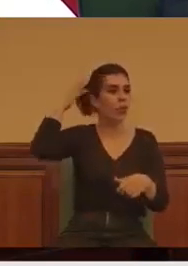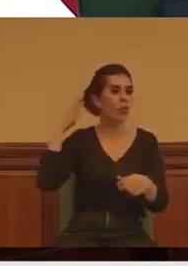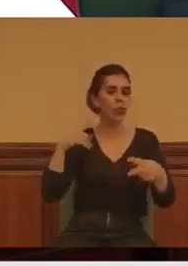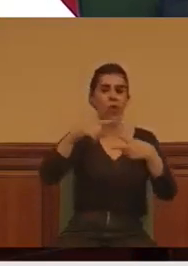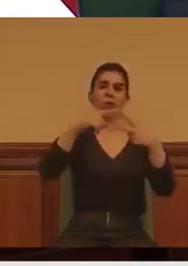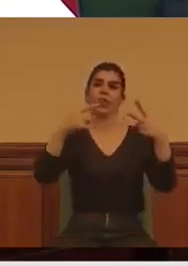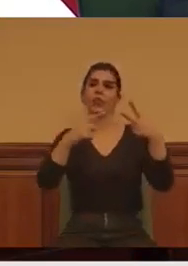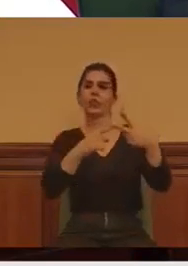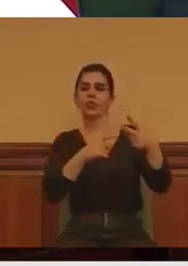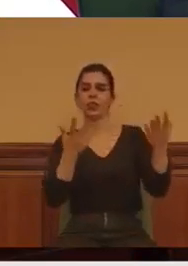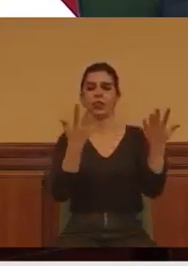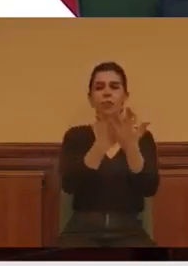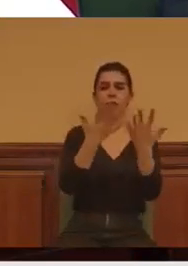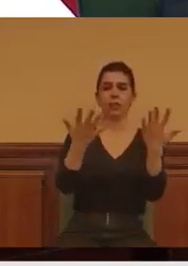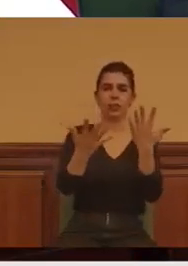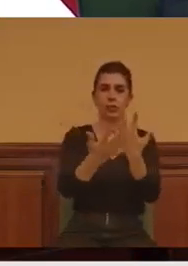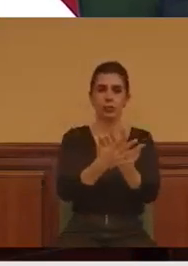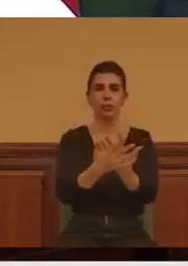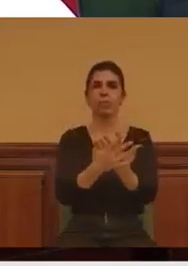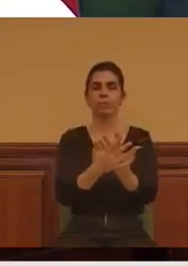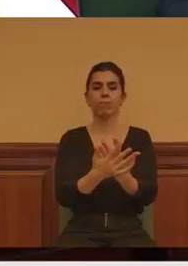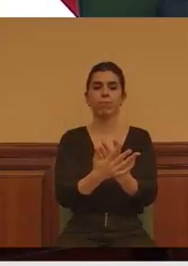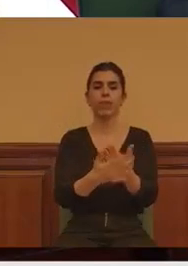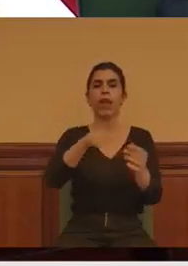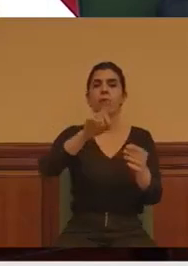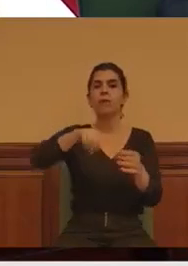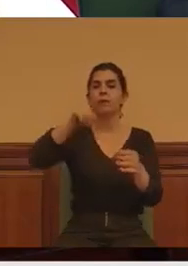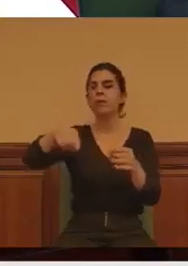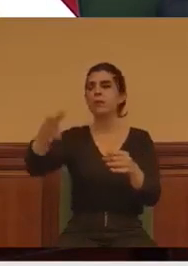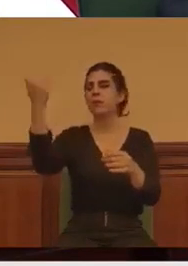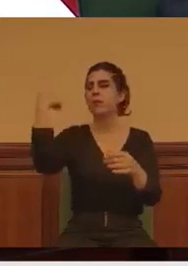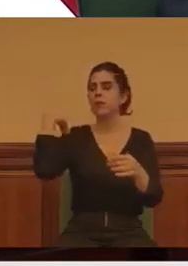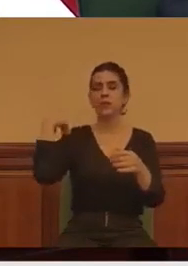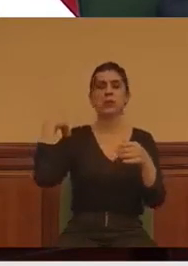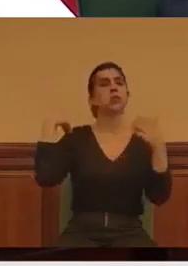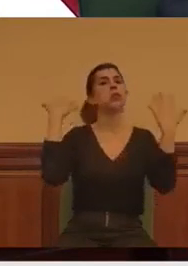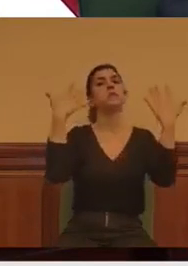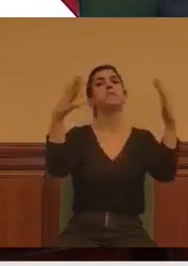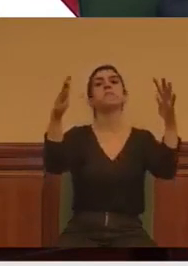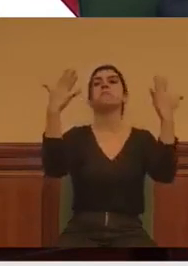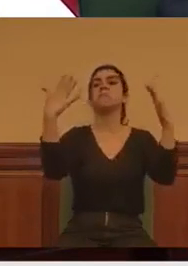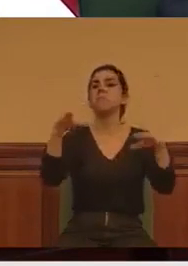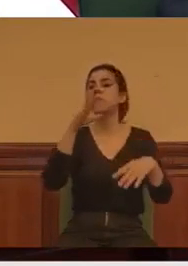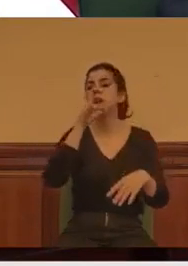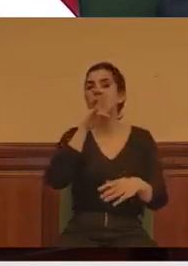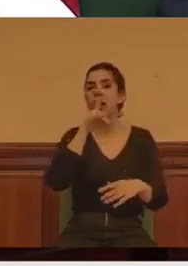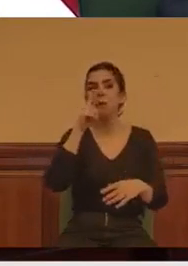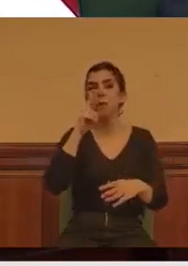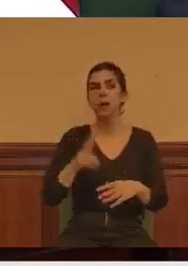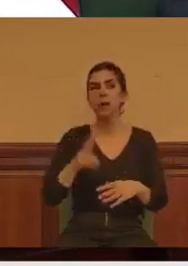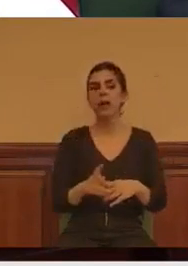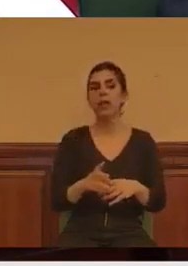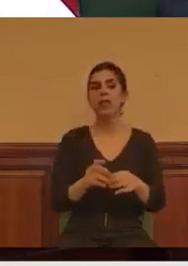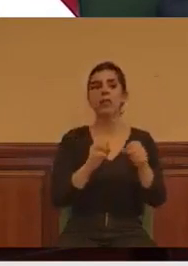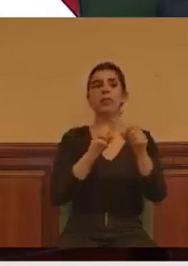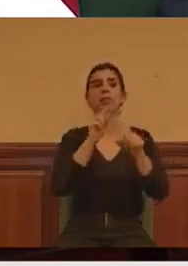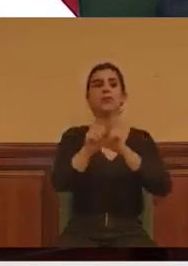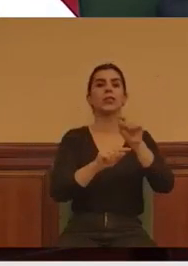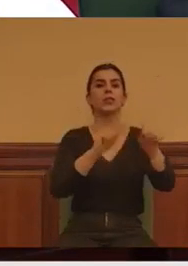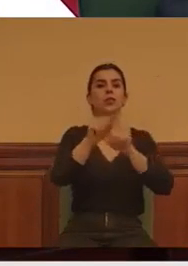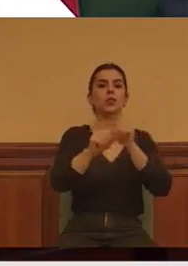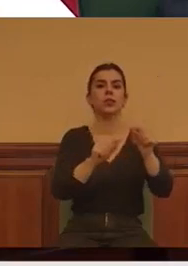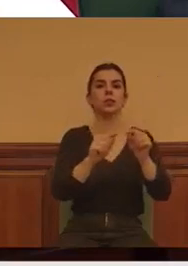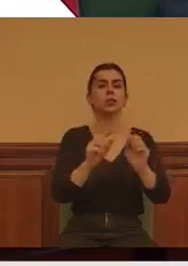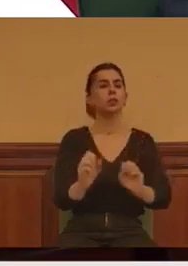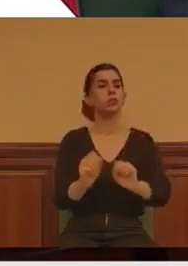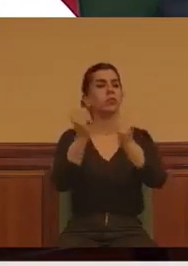a quienes aplaudimos durante meses y llevan ya un año en la primera línea de salvación frente al virus. Menuda